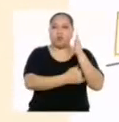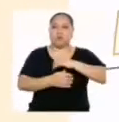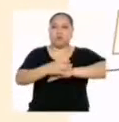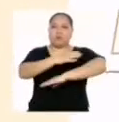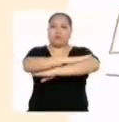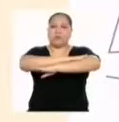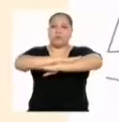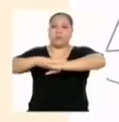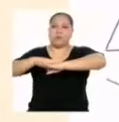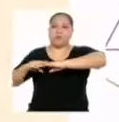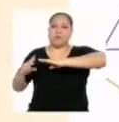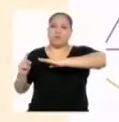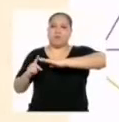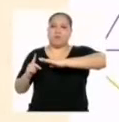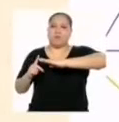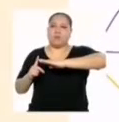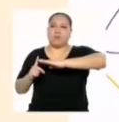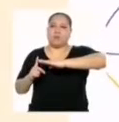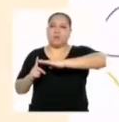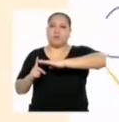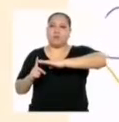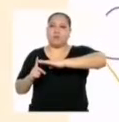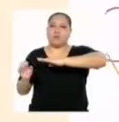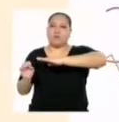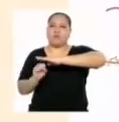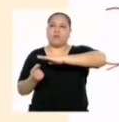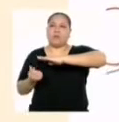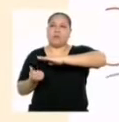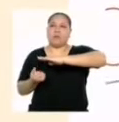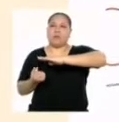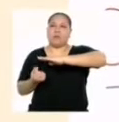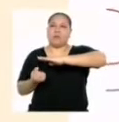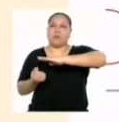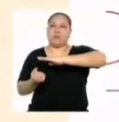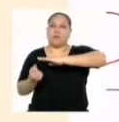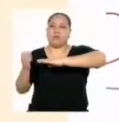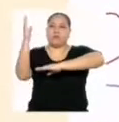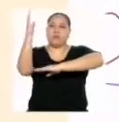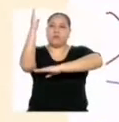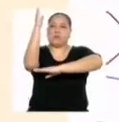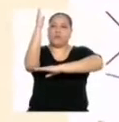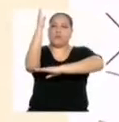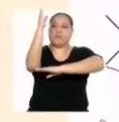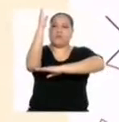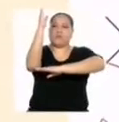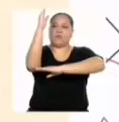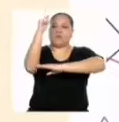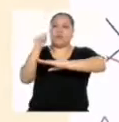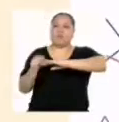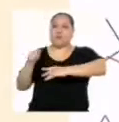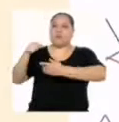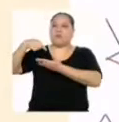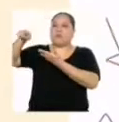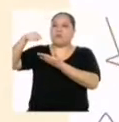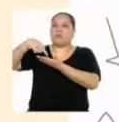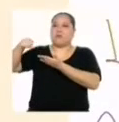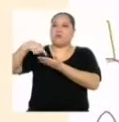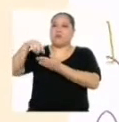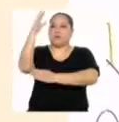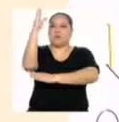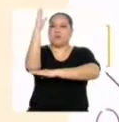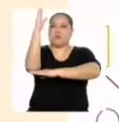Para el eje de las abscisas, asignaron el ingreso en soles y para el eje de las ordenadas, la cantidad de envío o entregas.